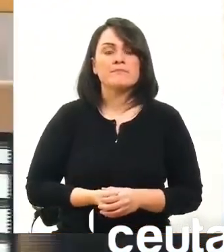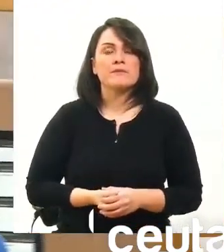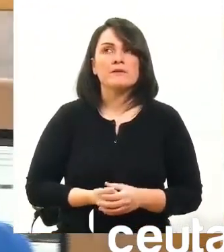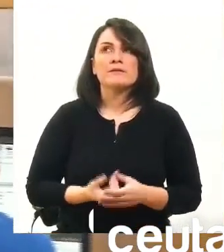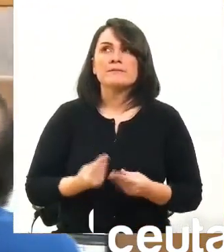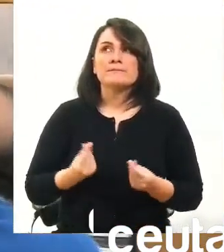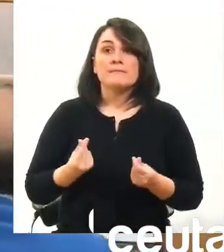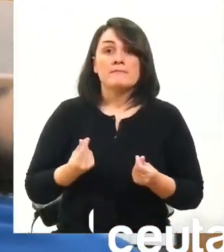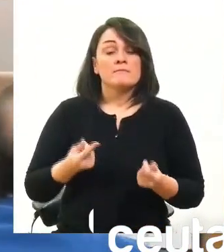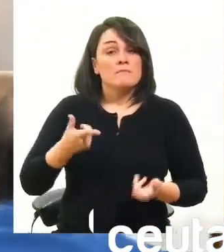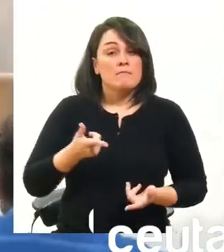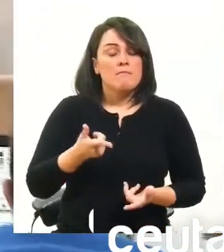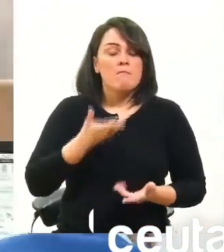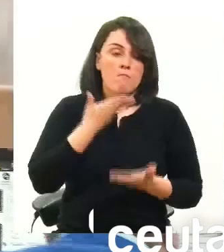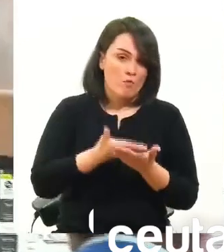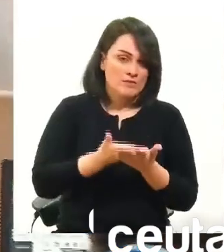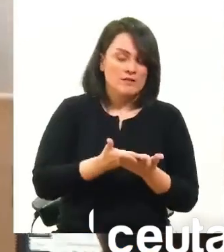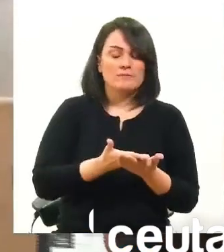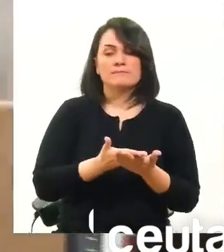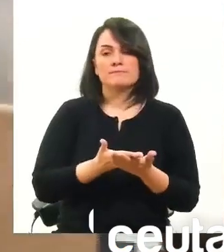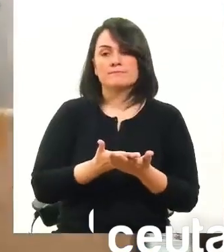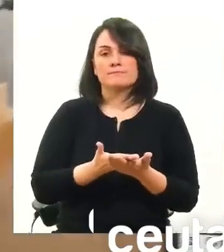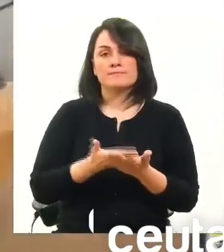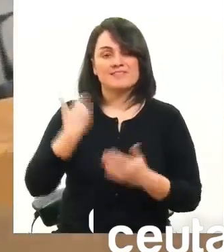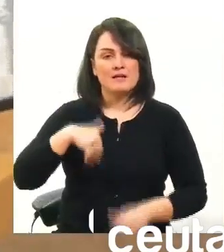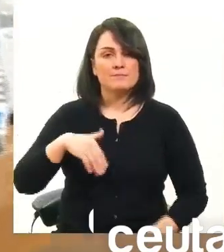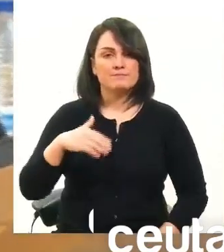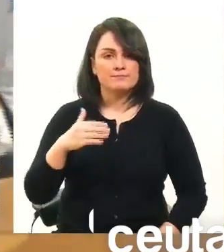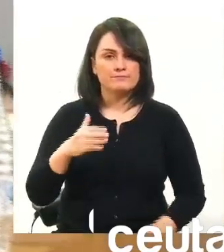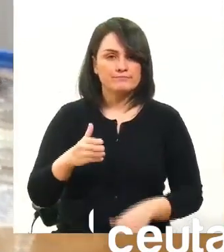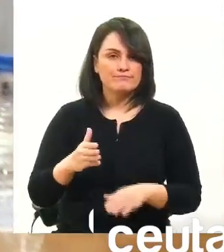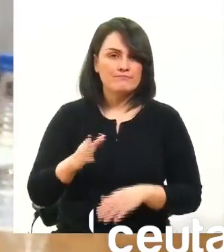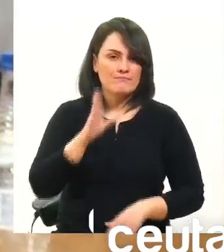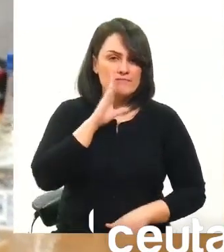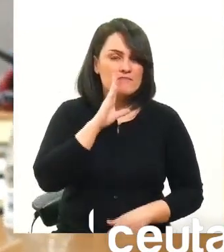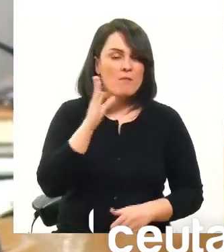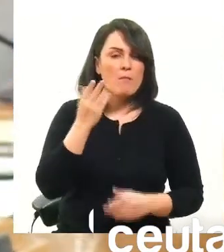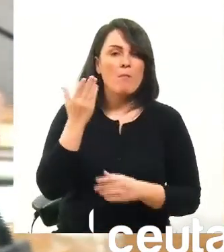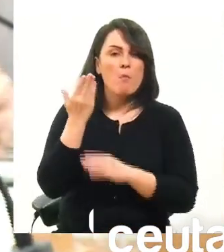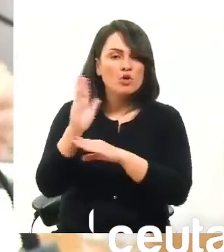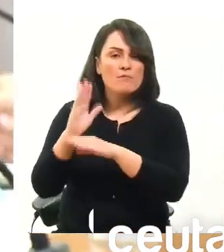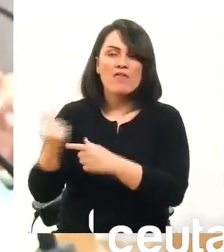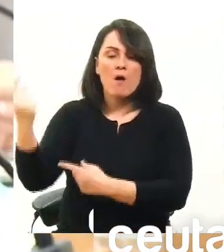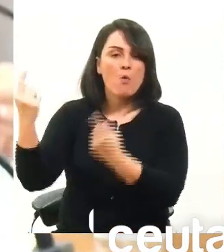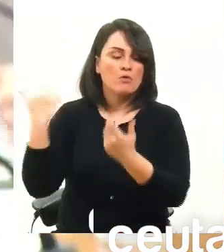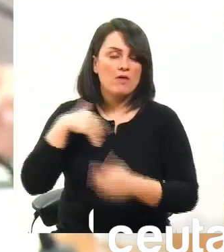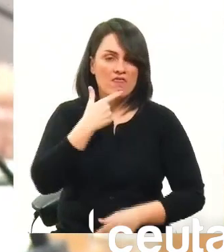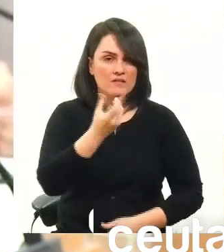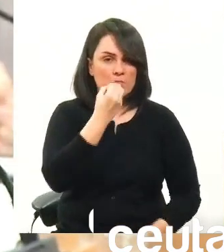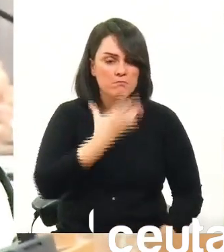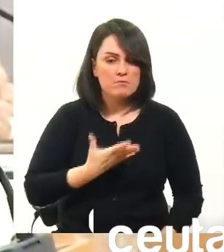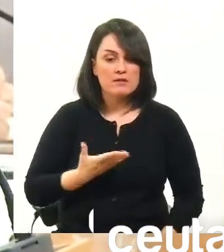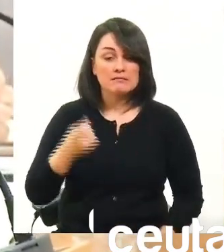la propuesta nosotros le vamos como habían comentado anteriormente algunos de los portavoces estas actividades